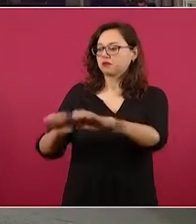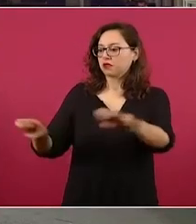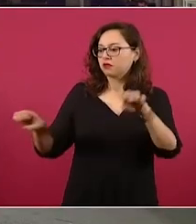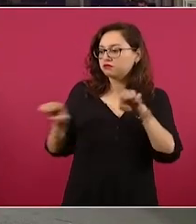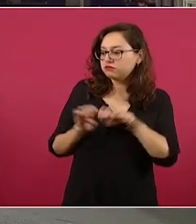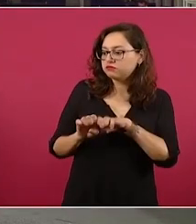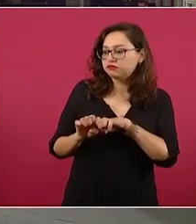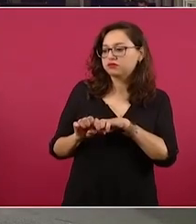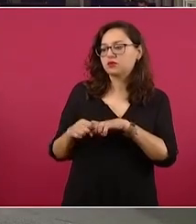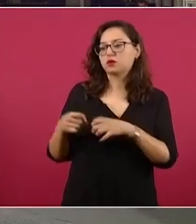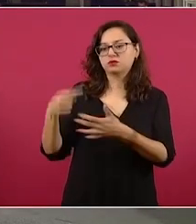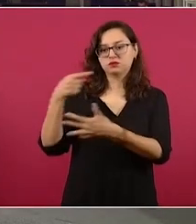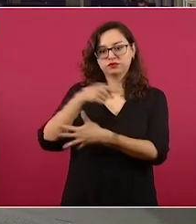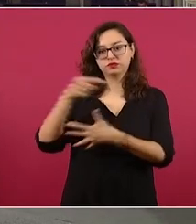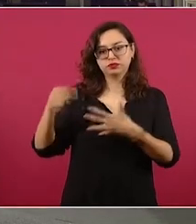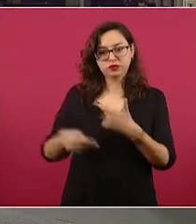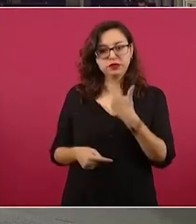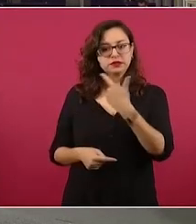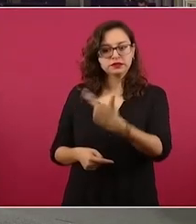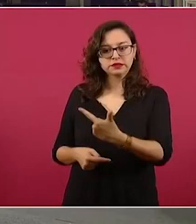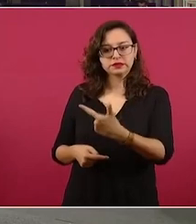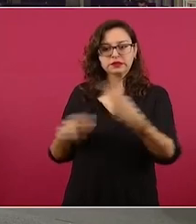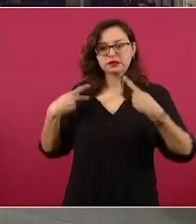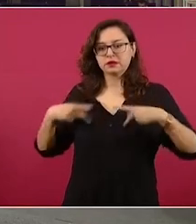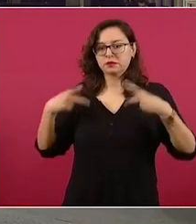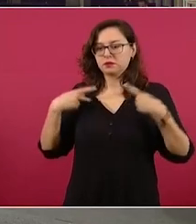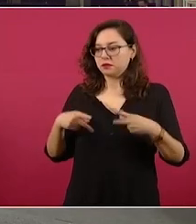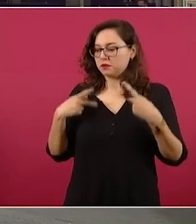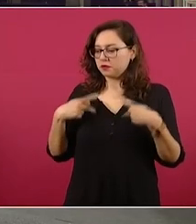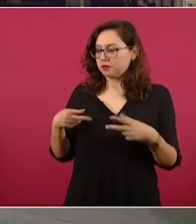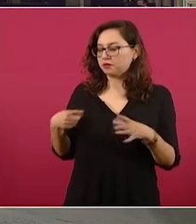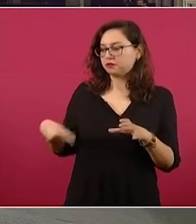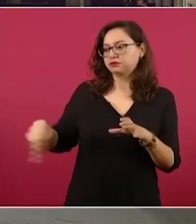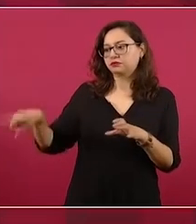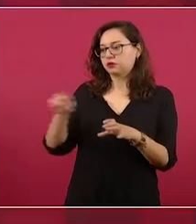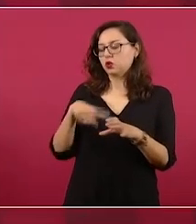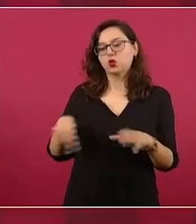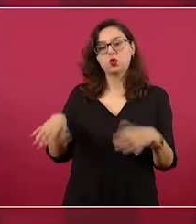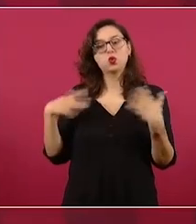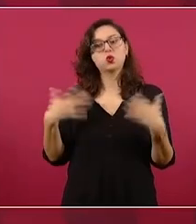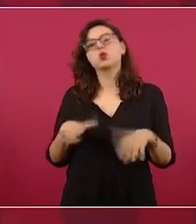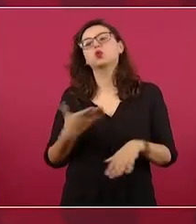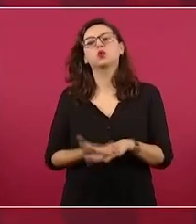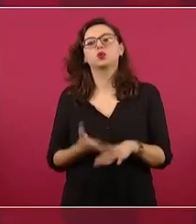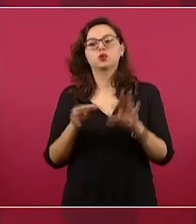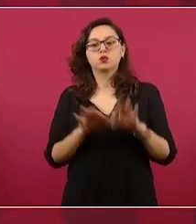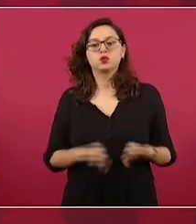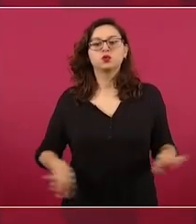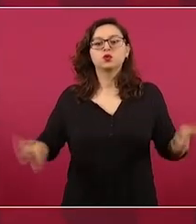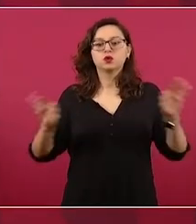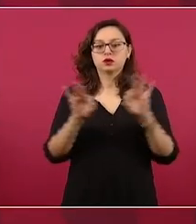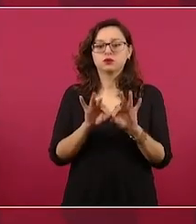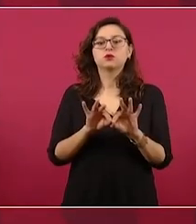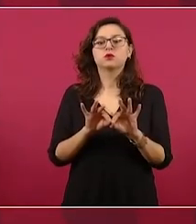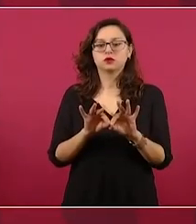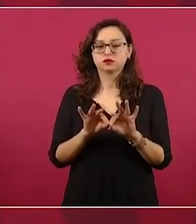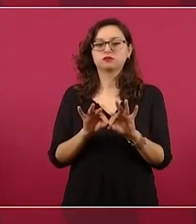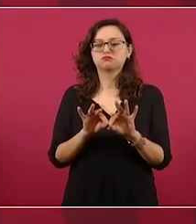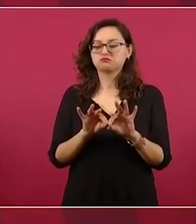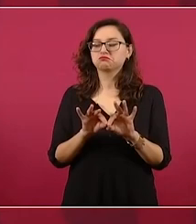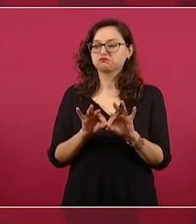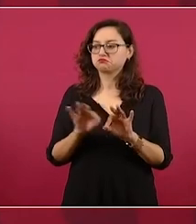clave, porque